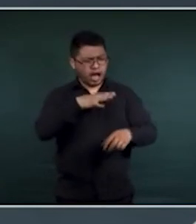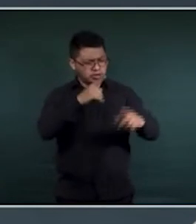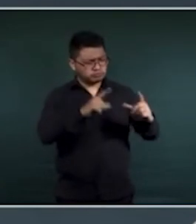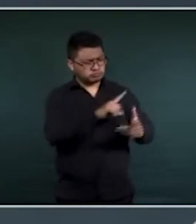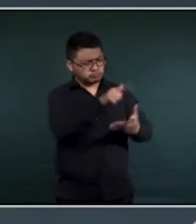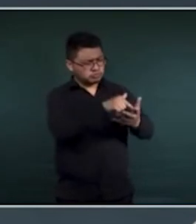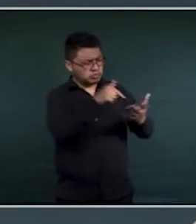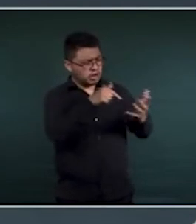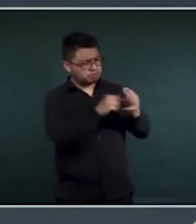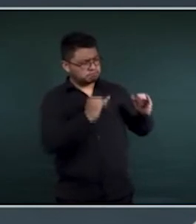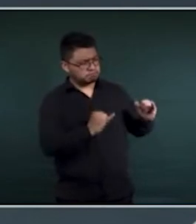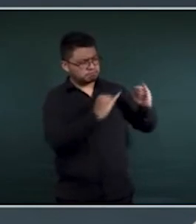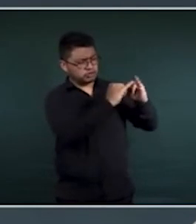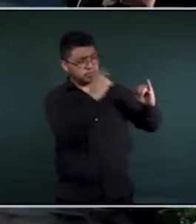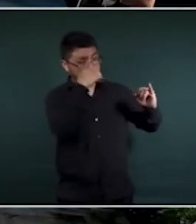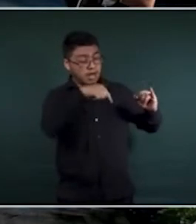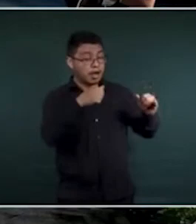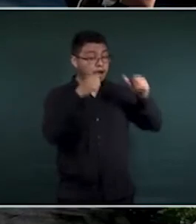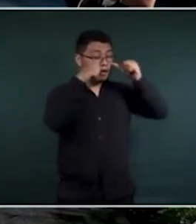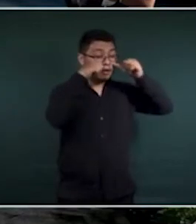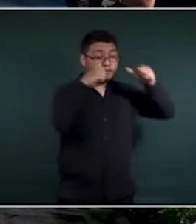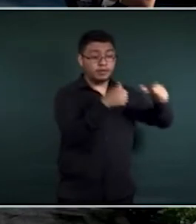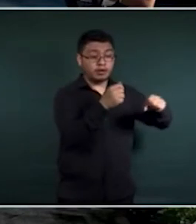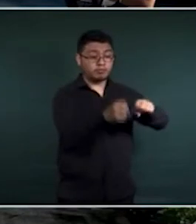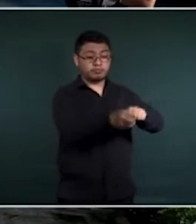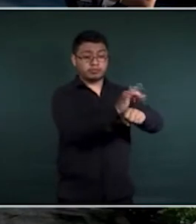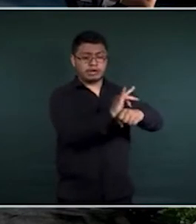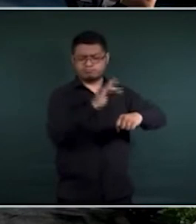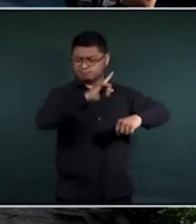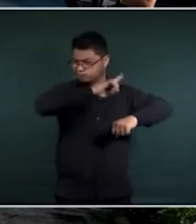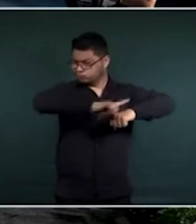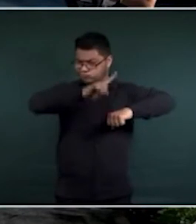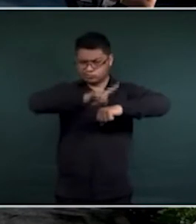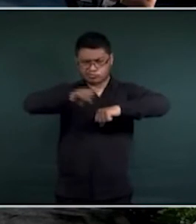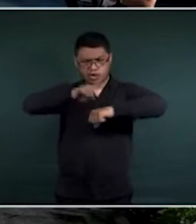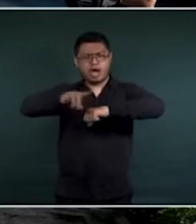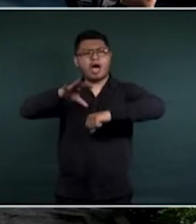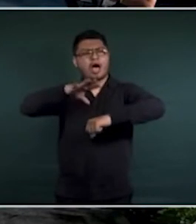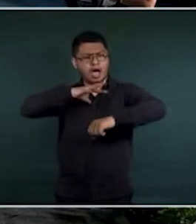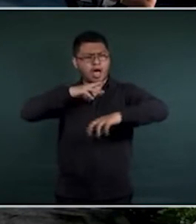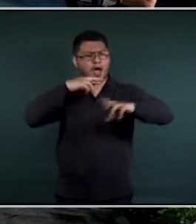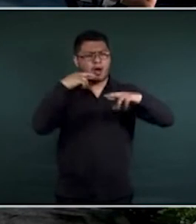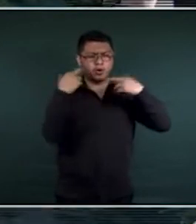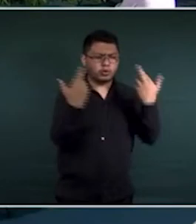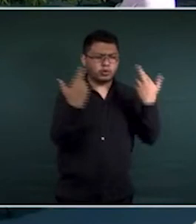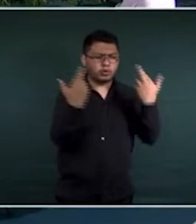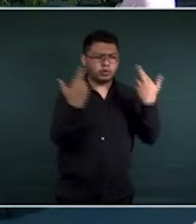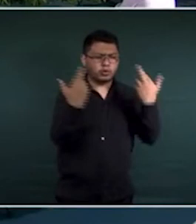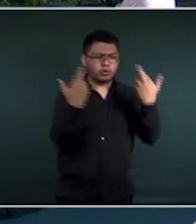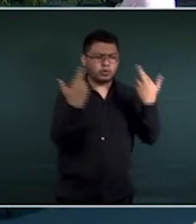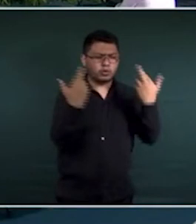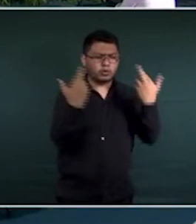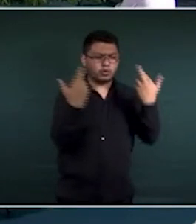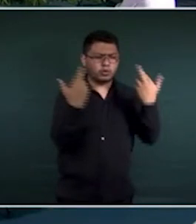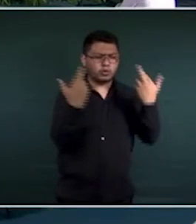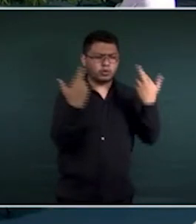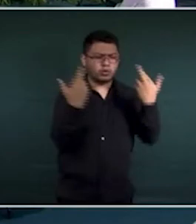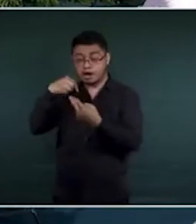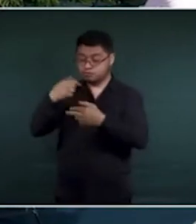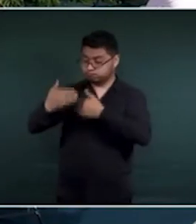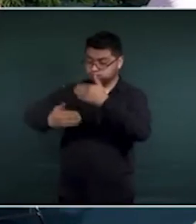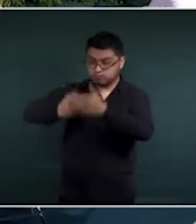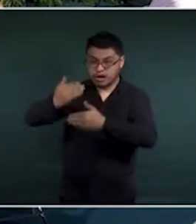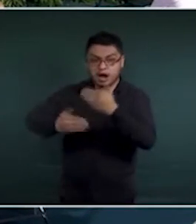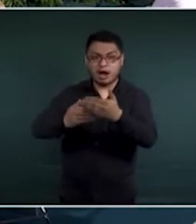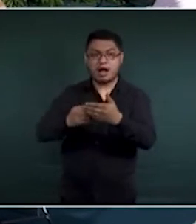inseguridad en la reactivación económica en la nueva normalidad, debido a que aseguró que todos los días el gobierno federal está pendiente de esta situación